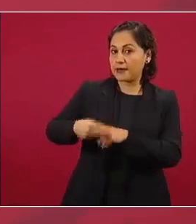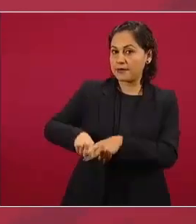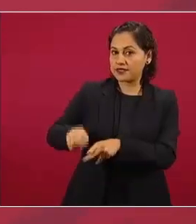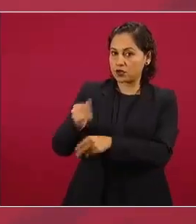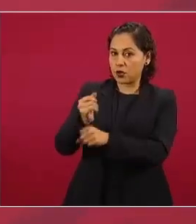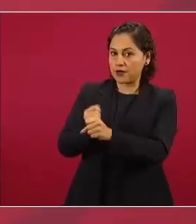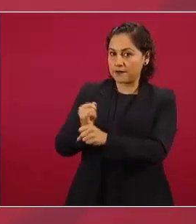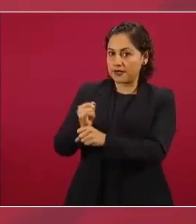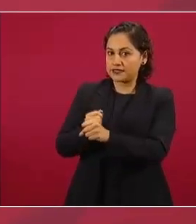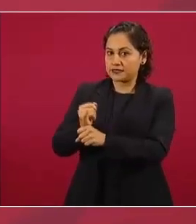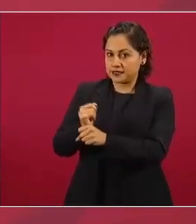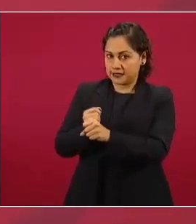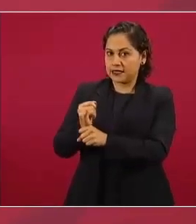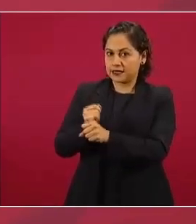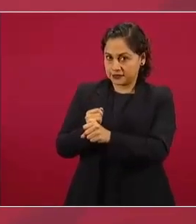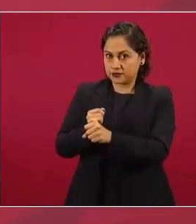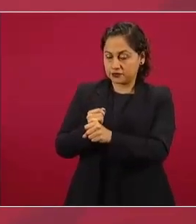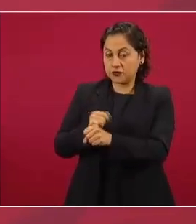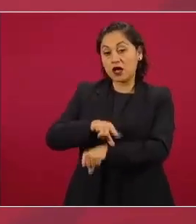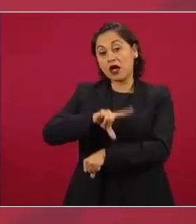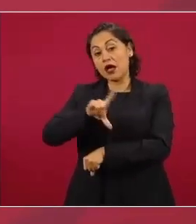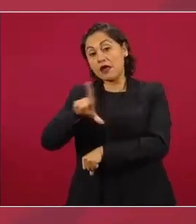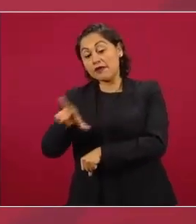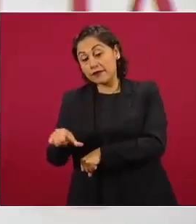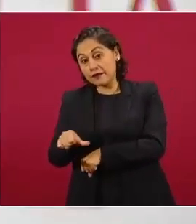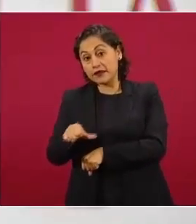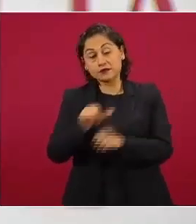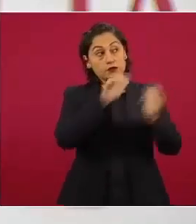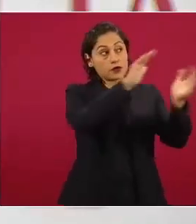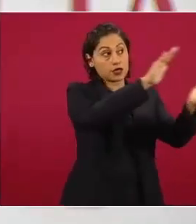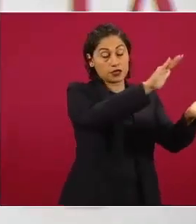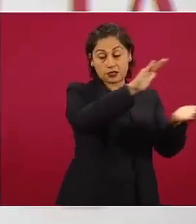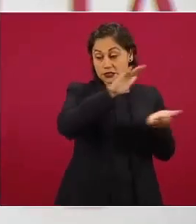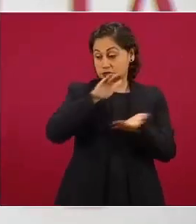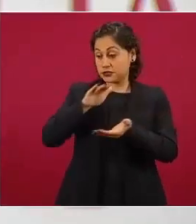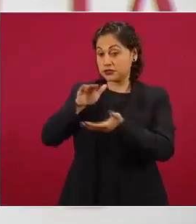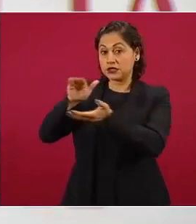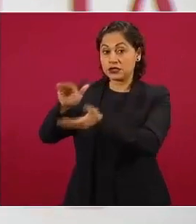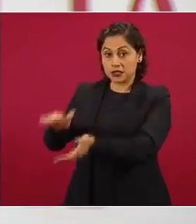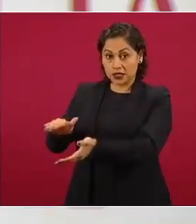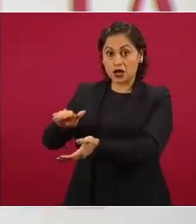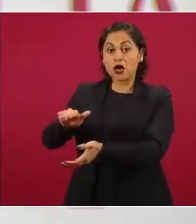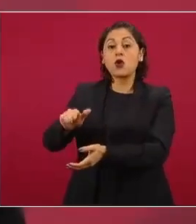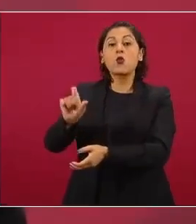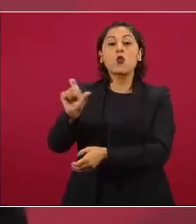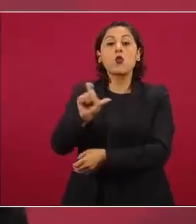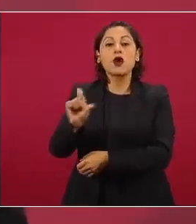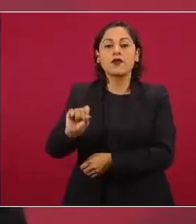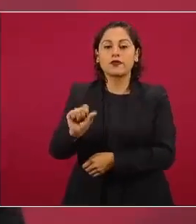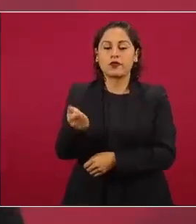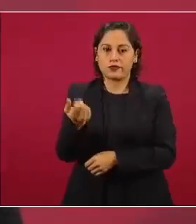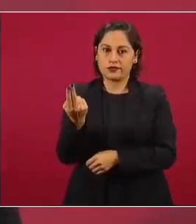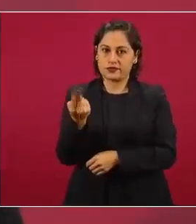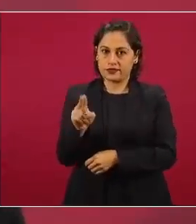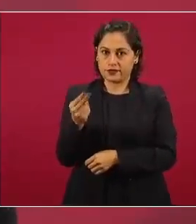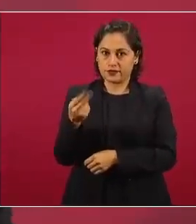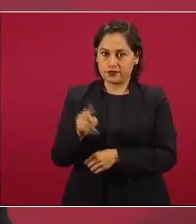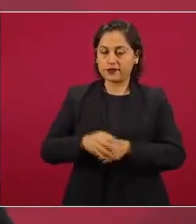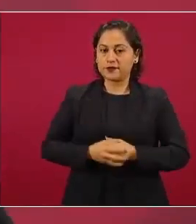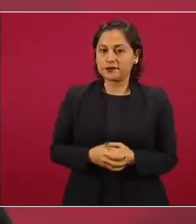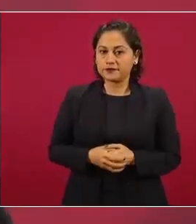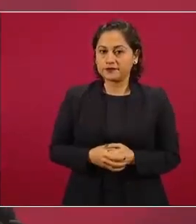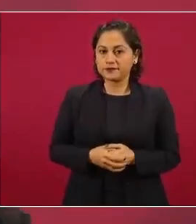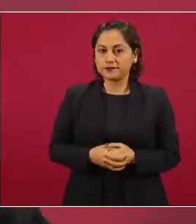y la evidencia se recibió como ya informe el día 11 de noviembre la